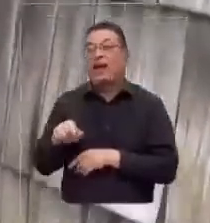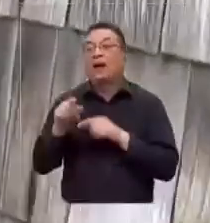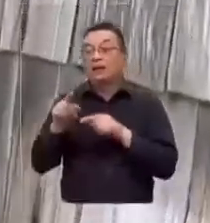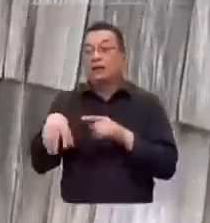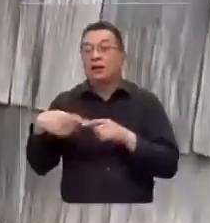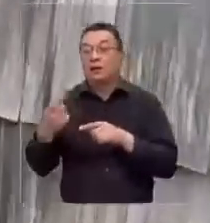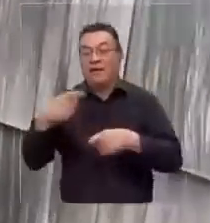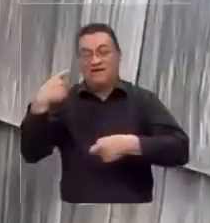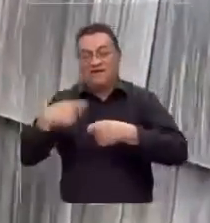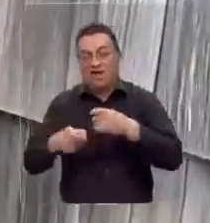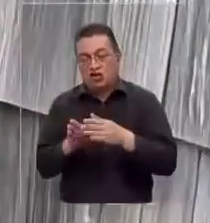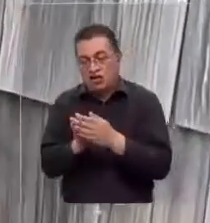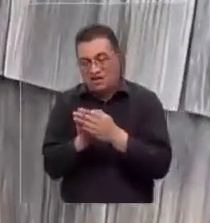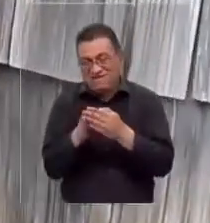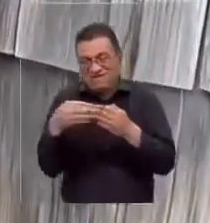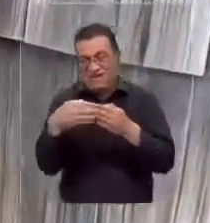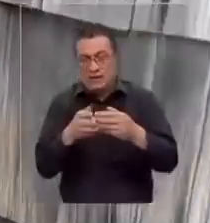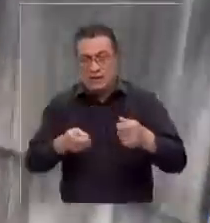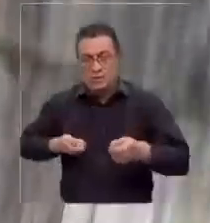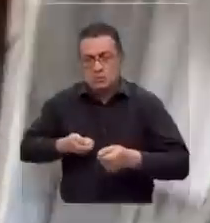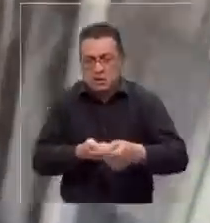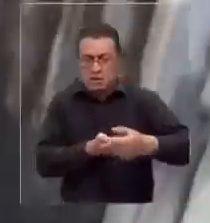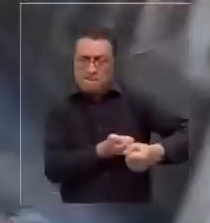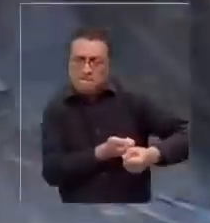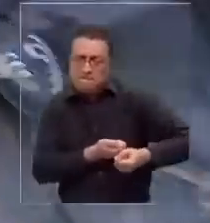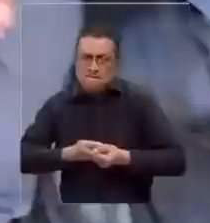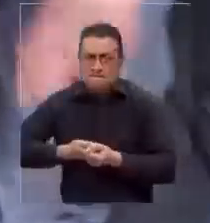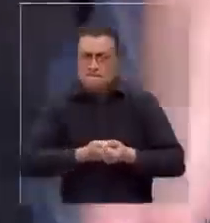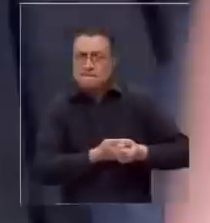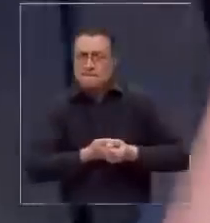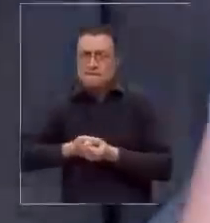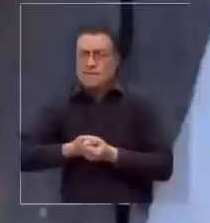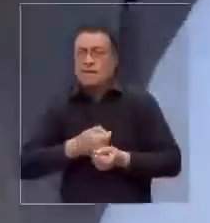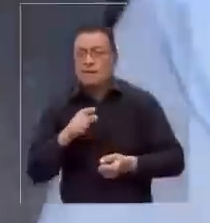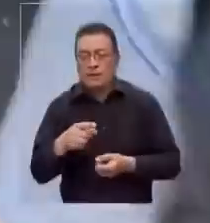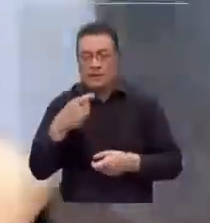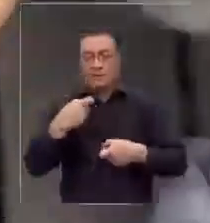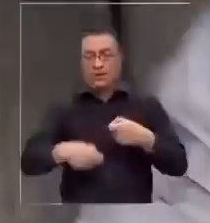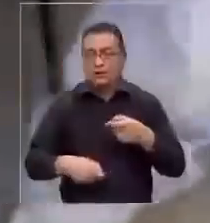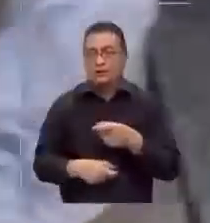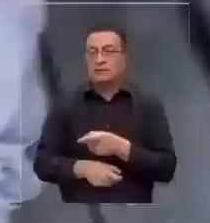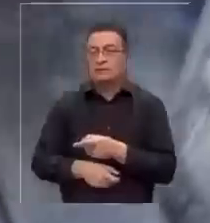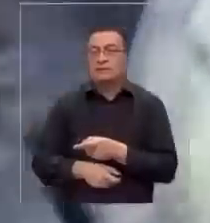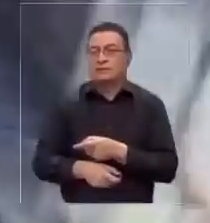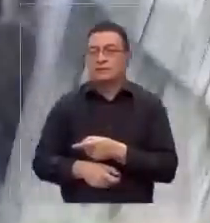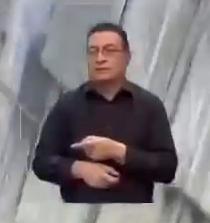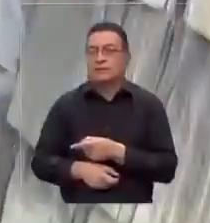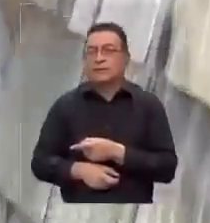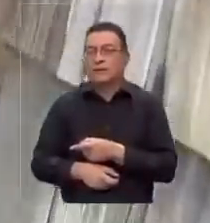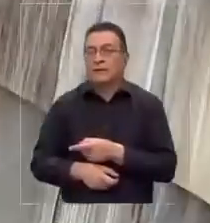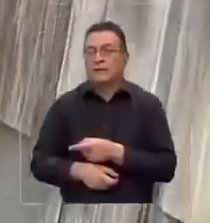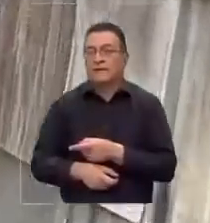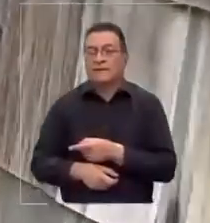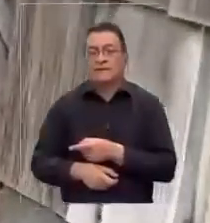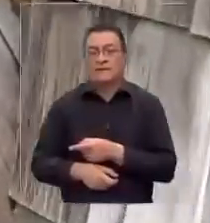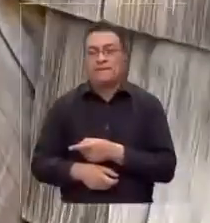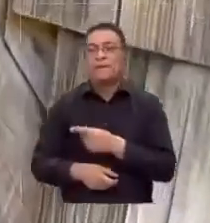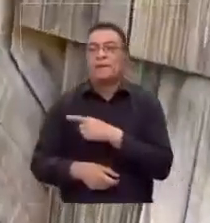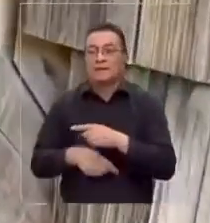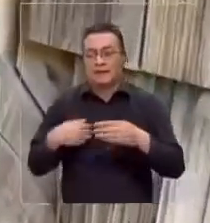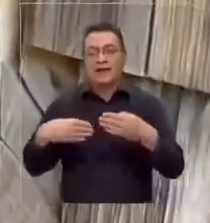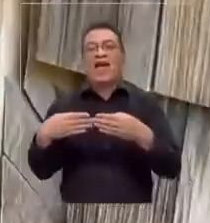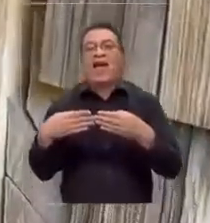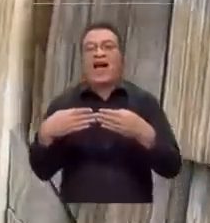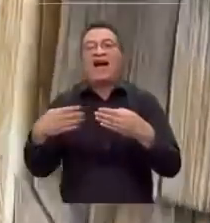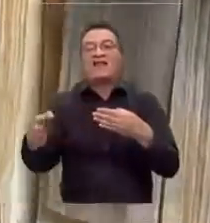presión con unos fierros. Ahí está el fierro. Con este fierro ellos comienzan a hacer presión para abrir